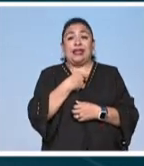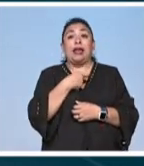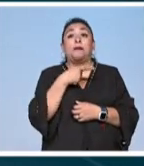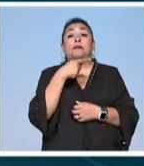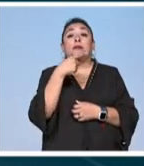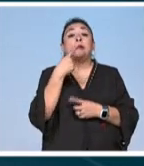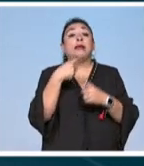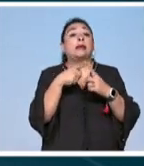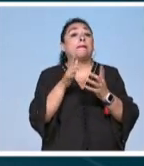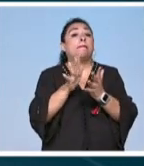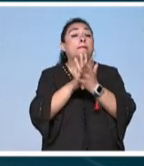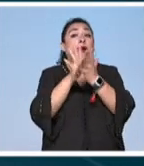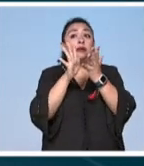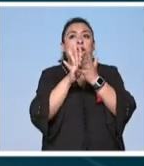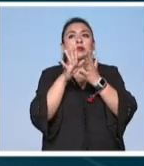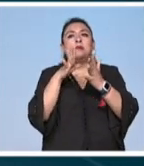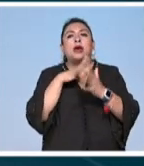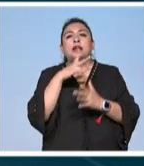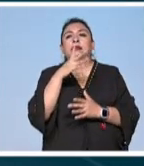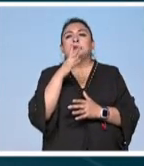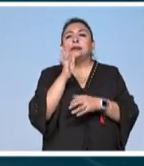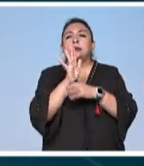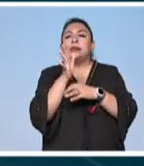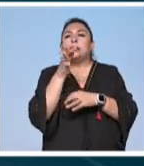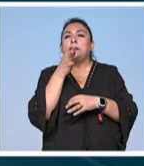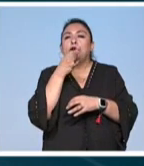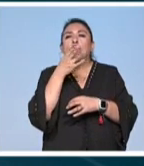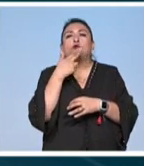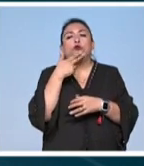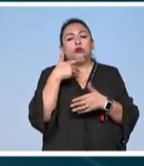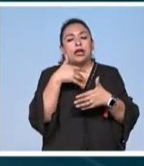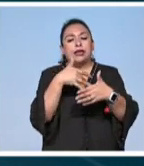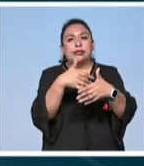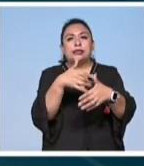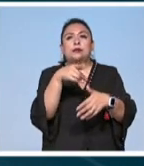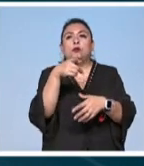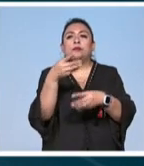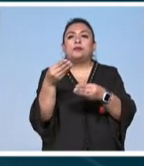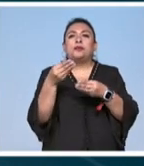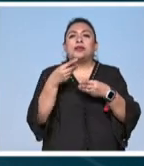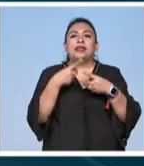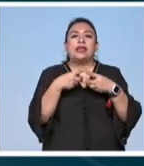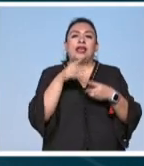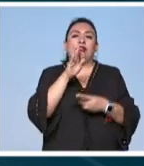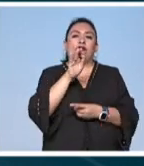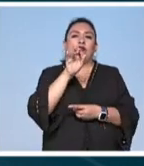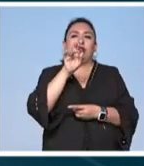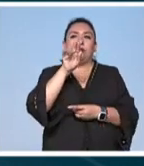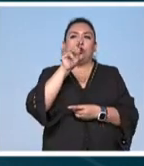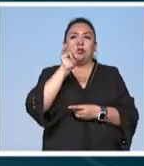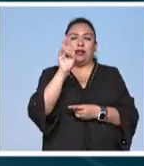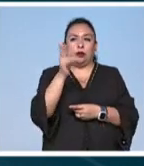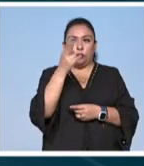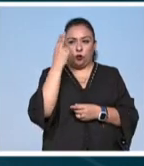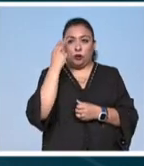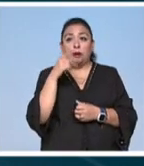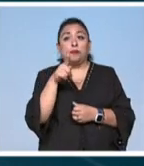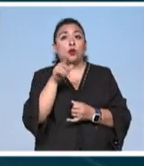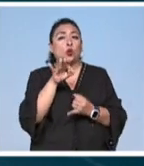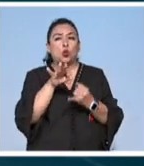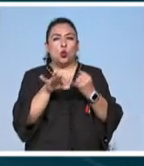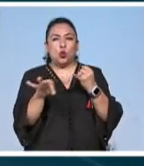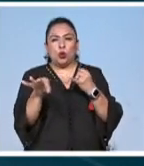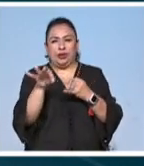los participantes generan un cine minuto utilizando material de archivo proporcionado por la filmoteca de la unam y el